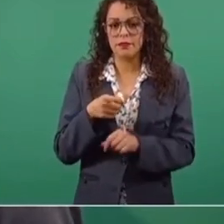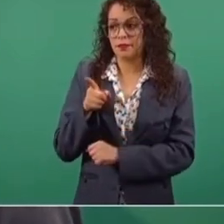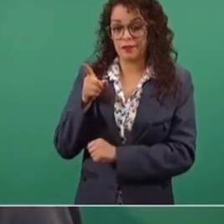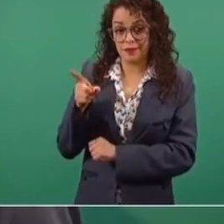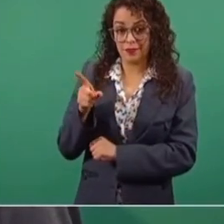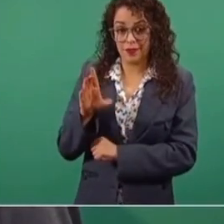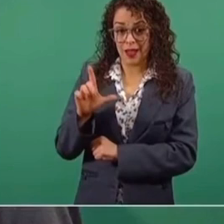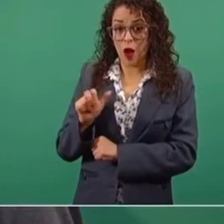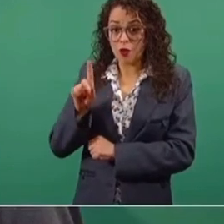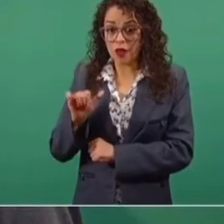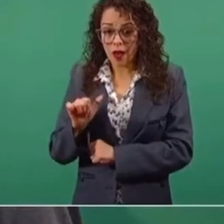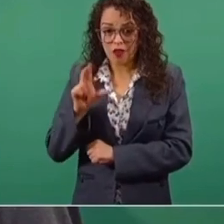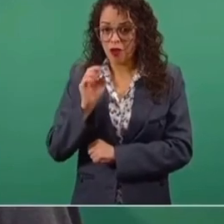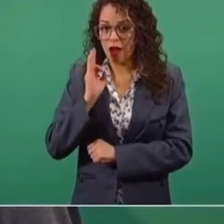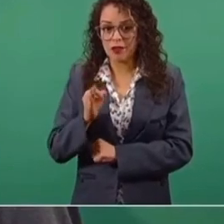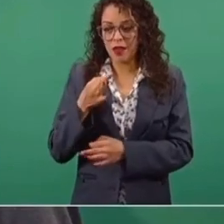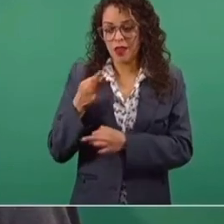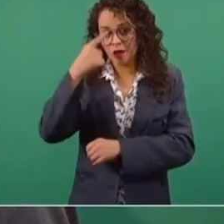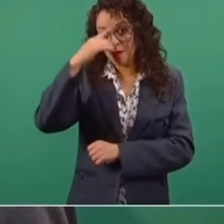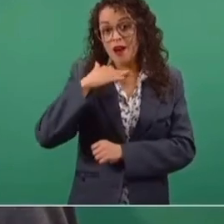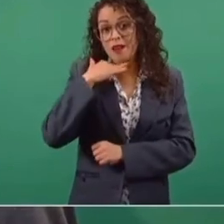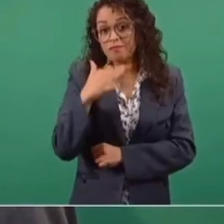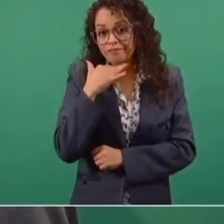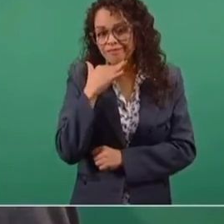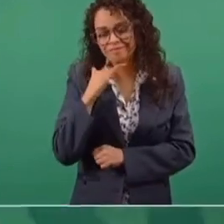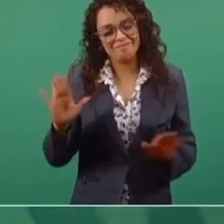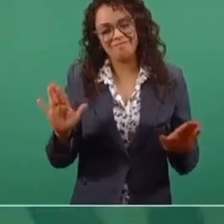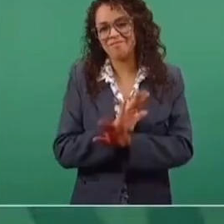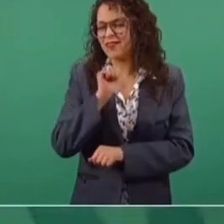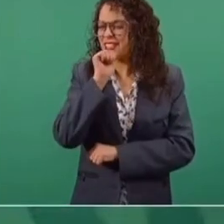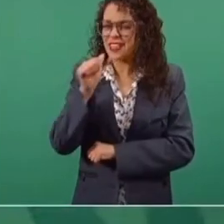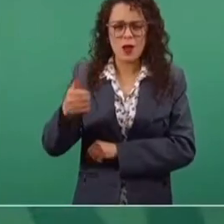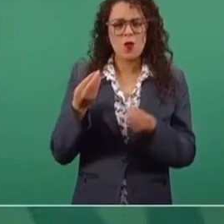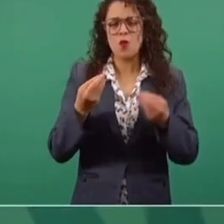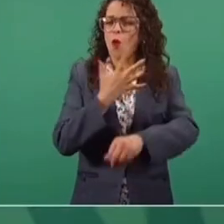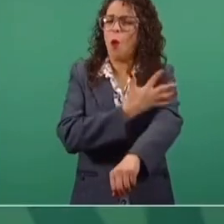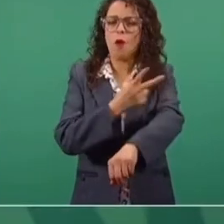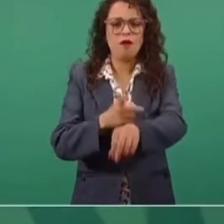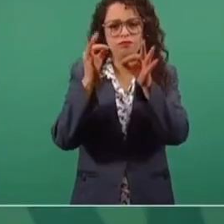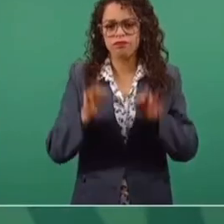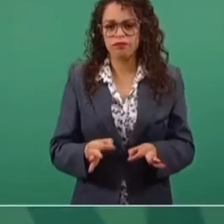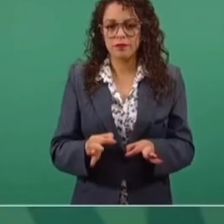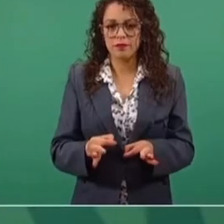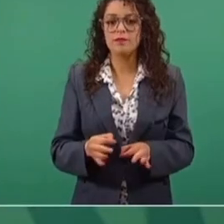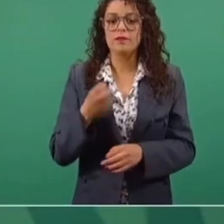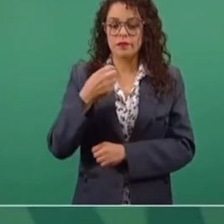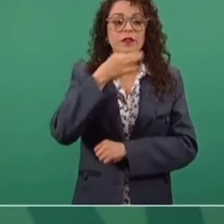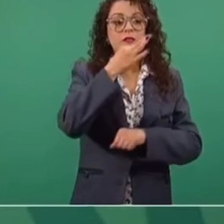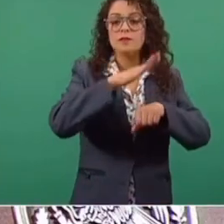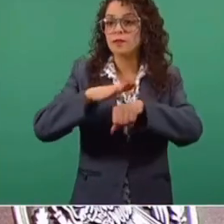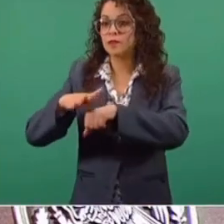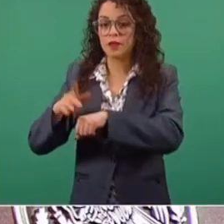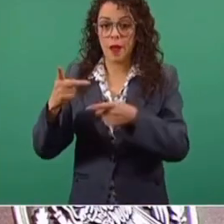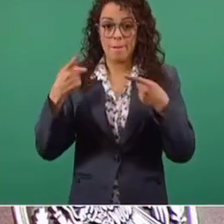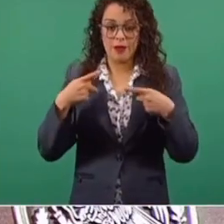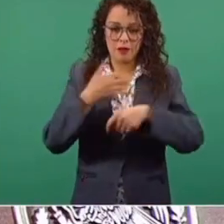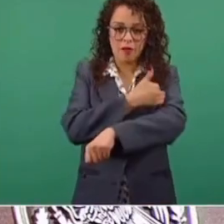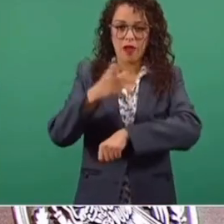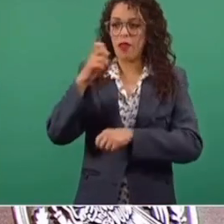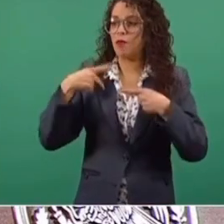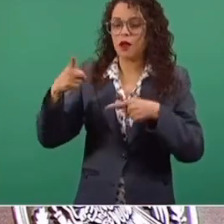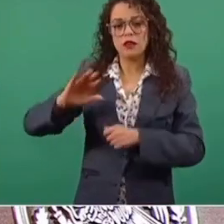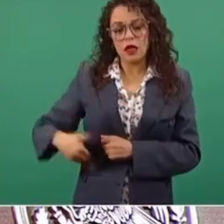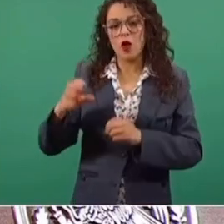incorruptible, incorruptible. Entonces, a los familiares de las víctimas, ella